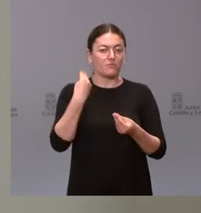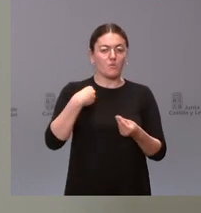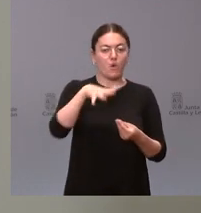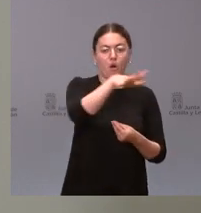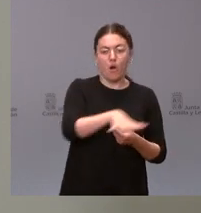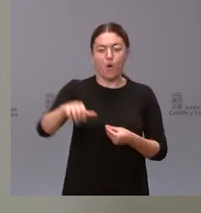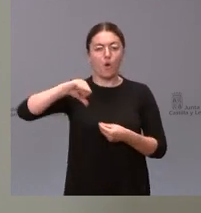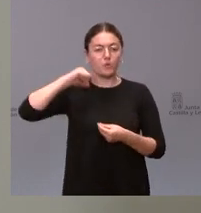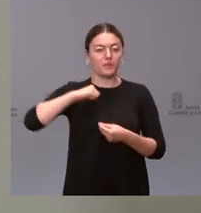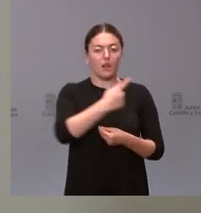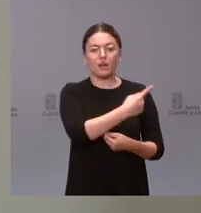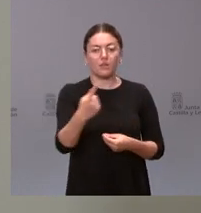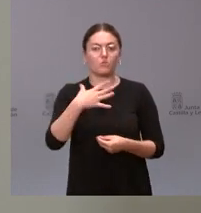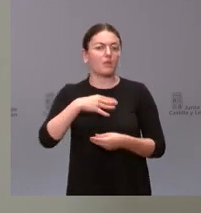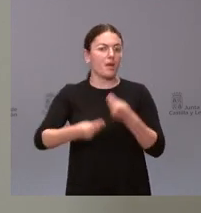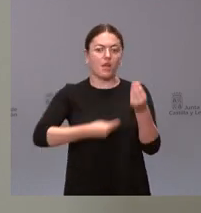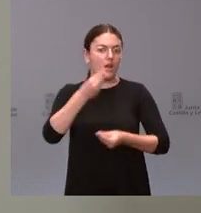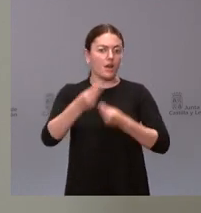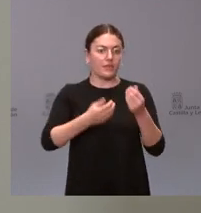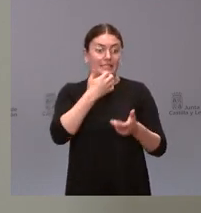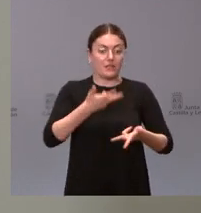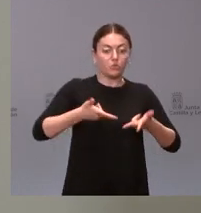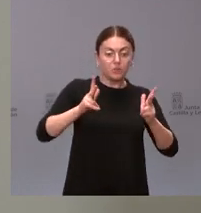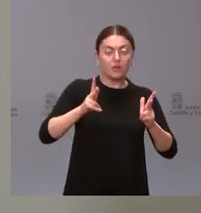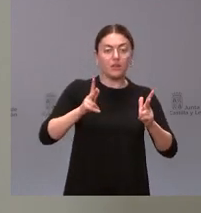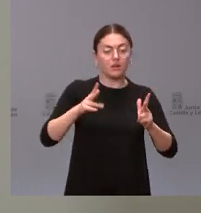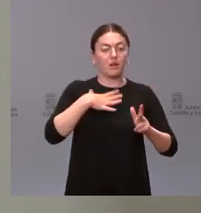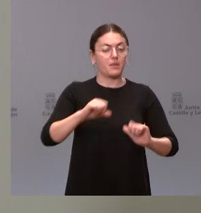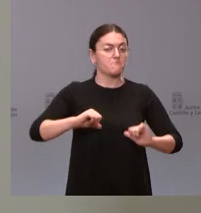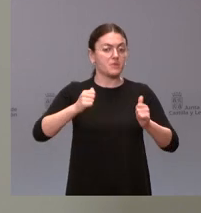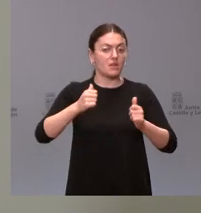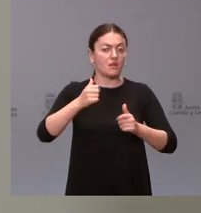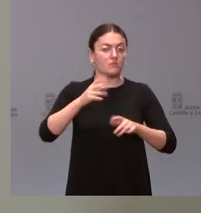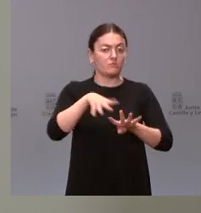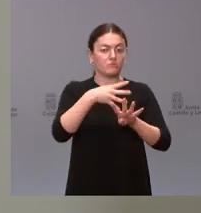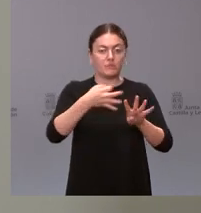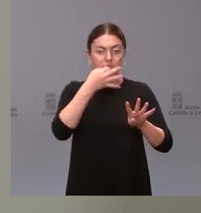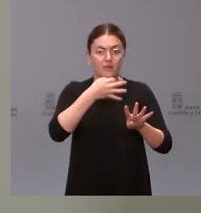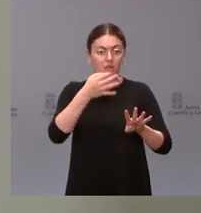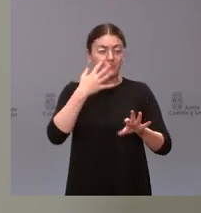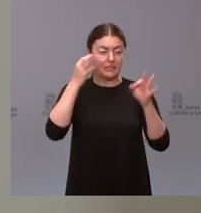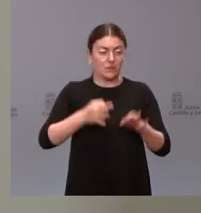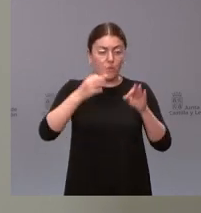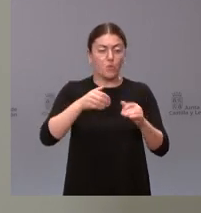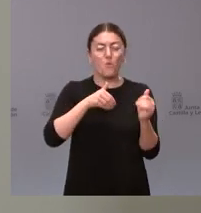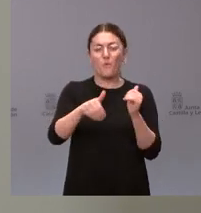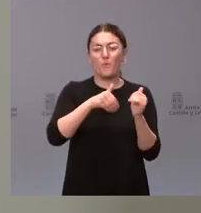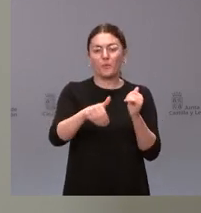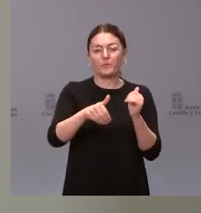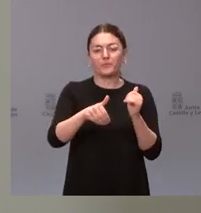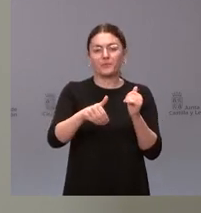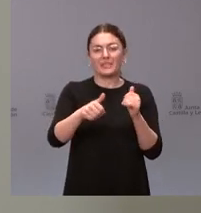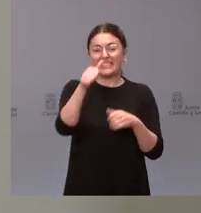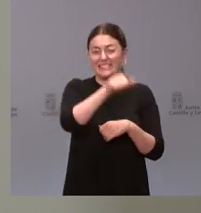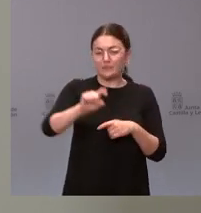hospitales en los departamentos en que fuera autorizada que casi con toda seguridad lógicamente va a ser en los primeros días de la próxima